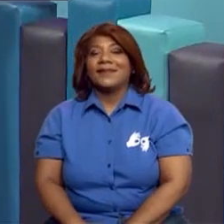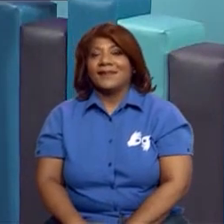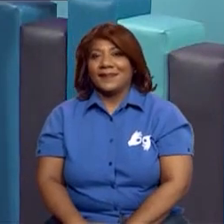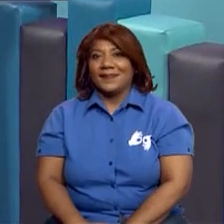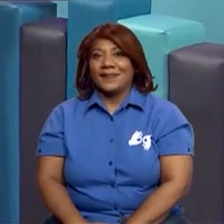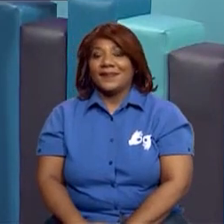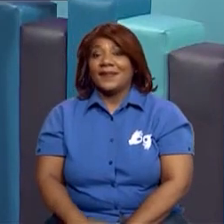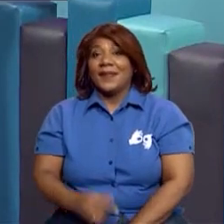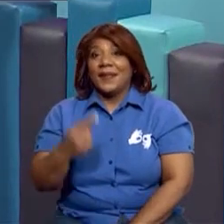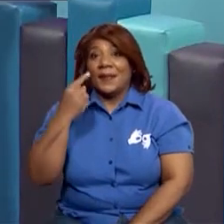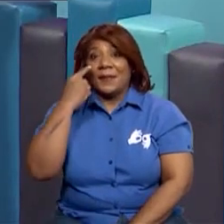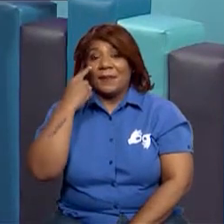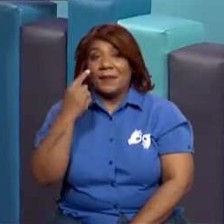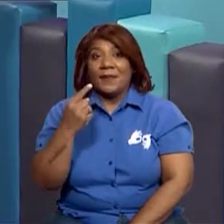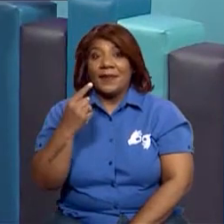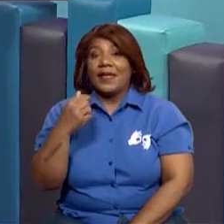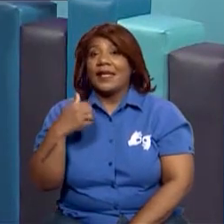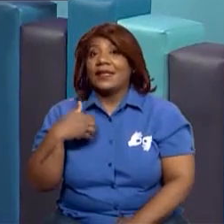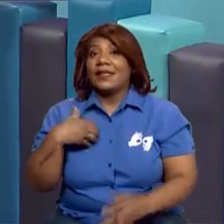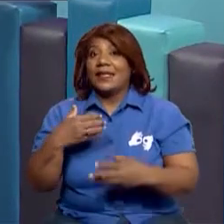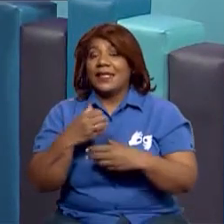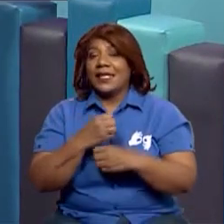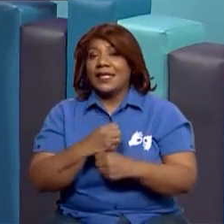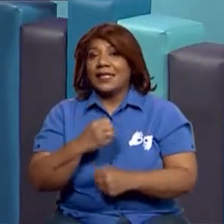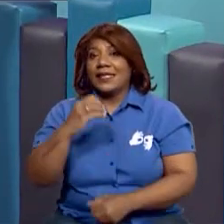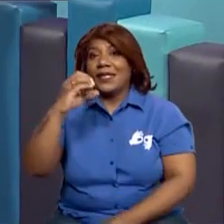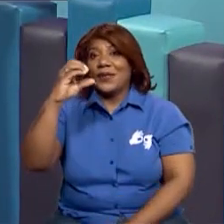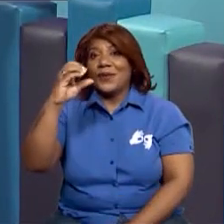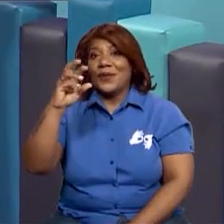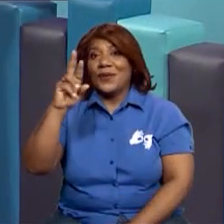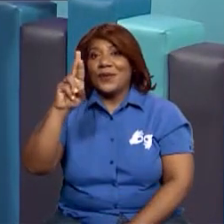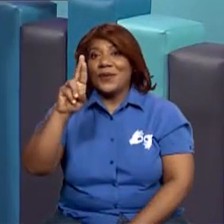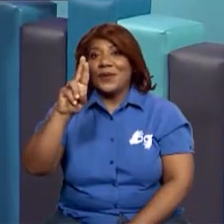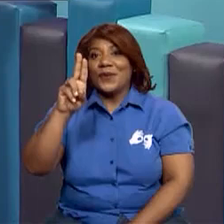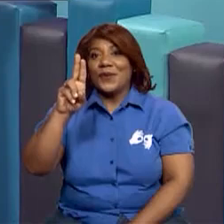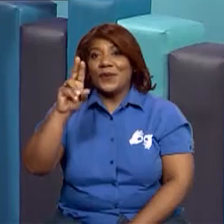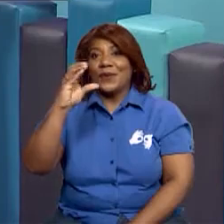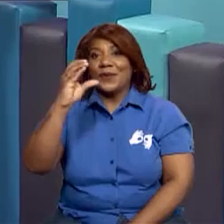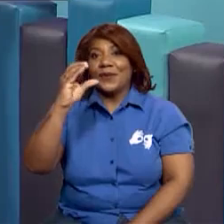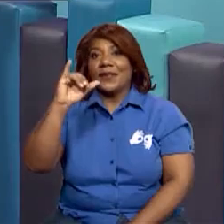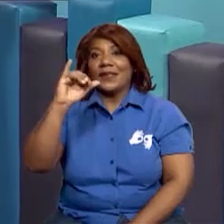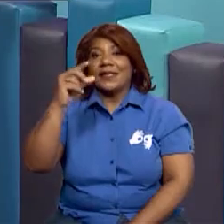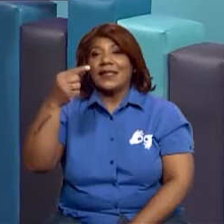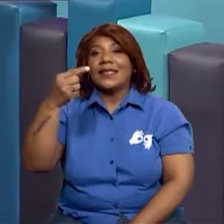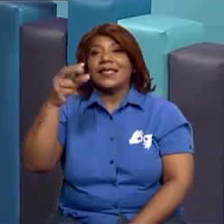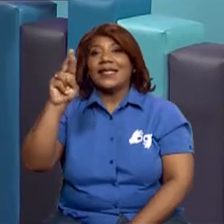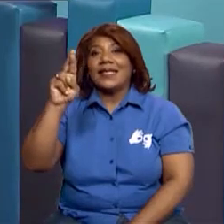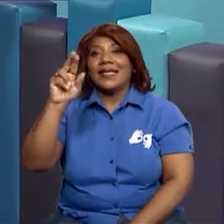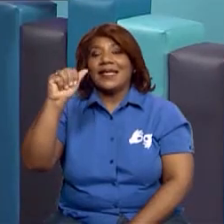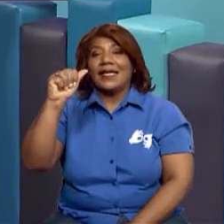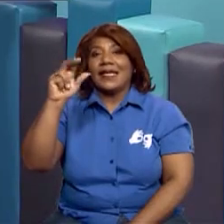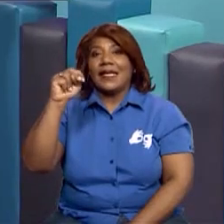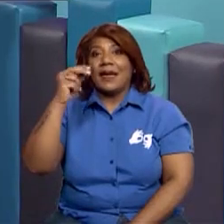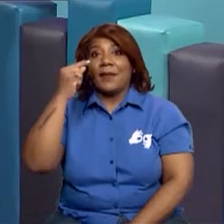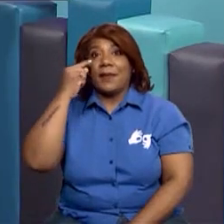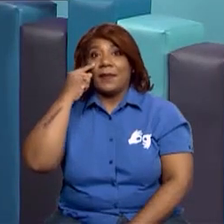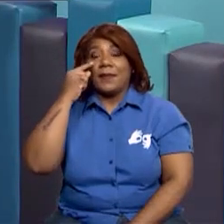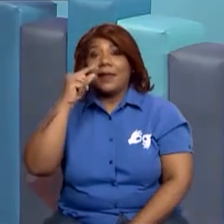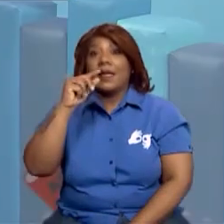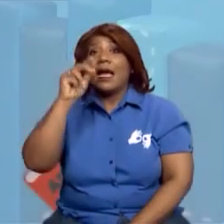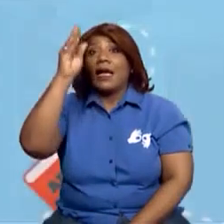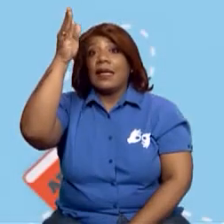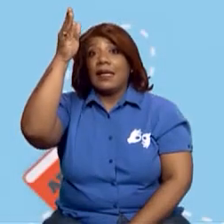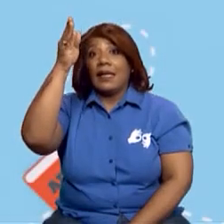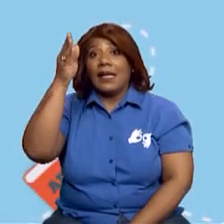Aquí vamos a completar este crucigrama. Aquí tienes las preguntas en forma